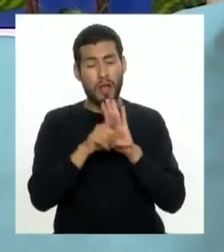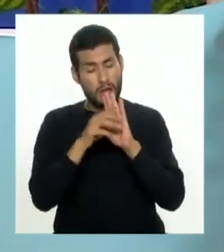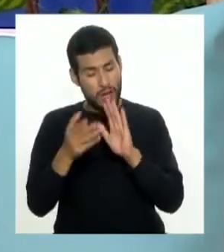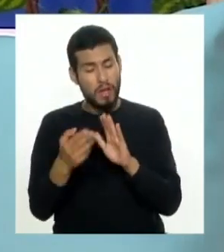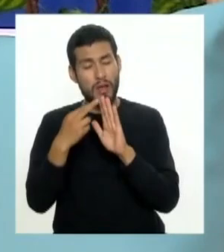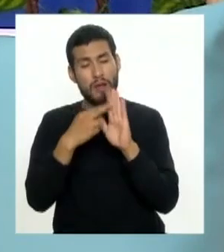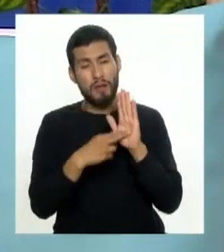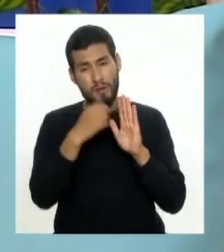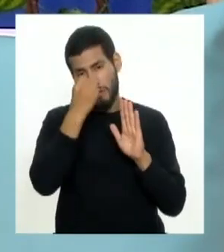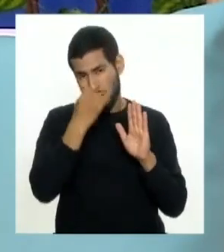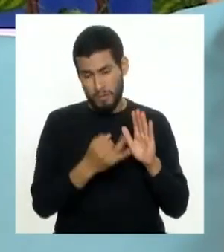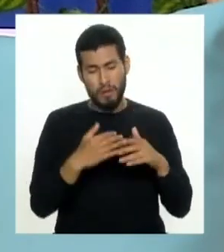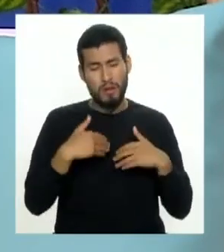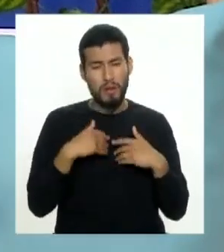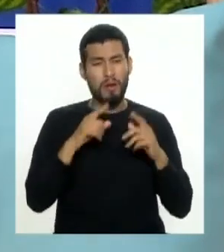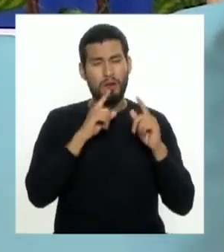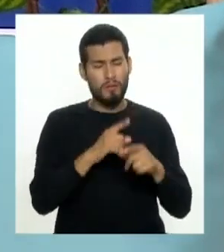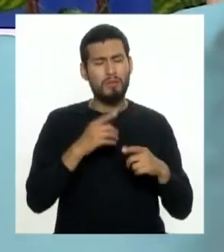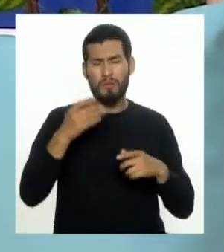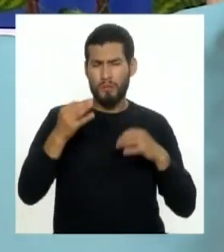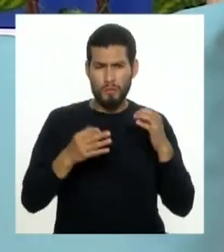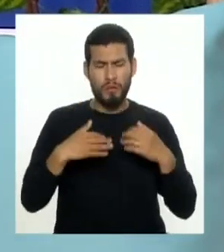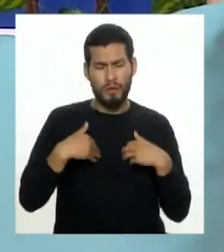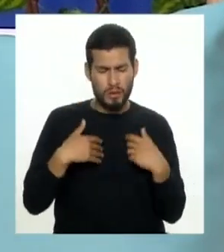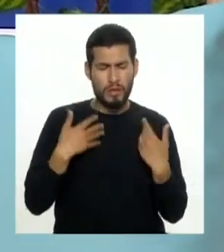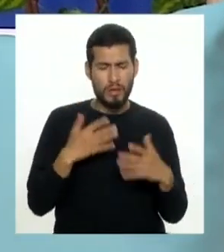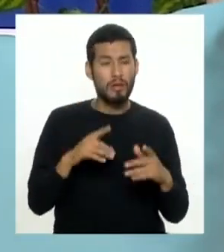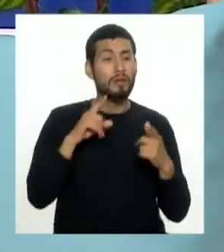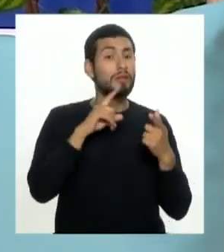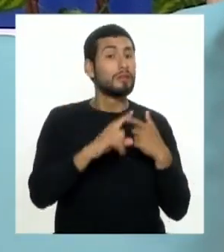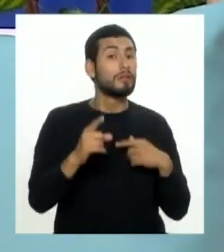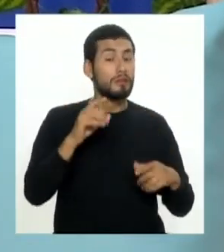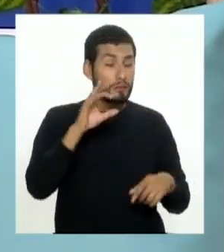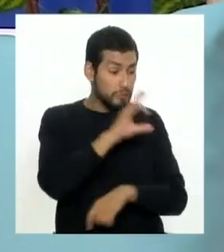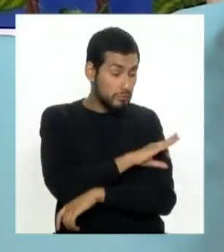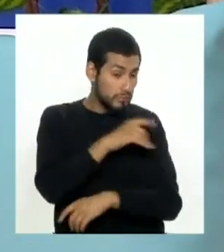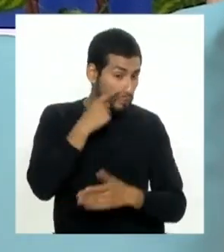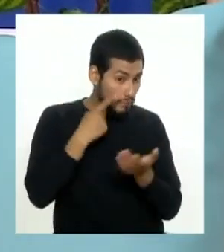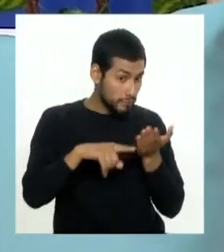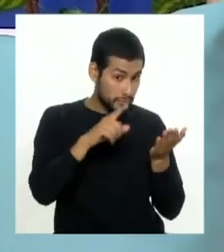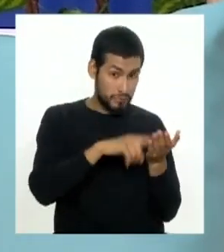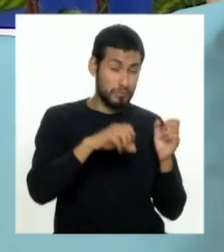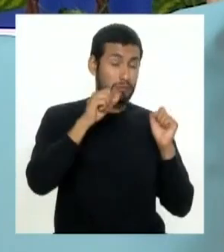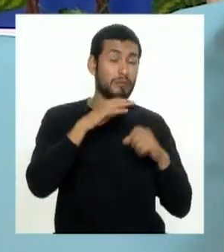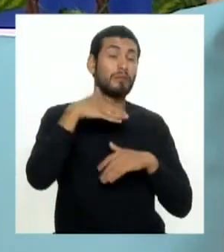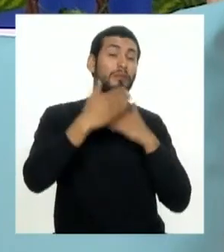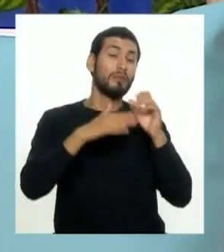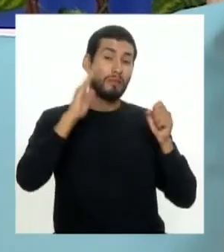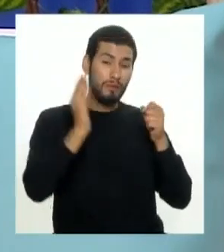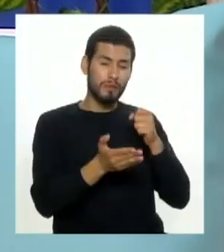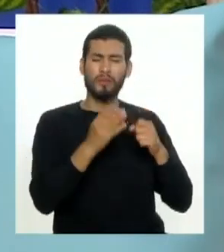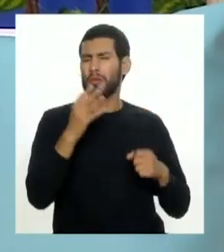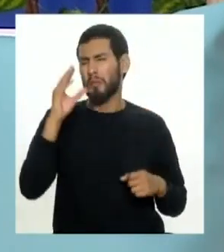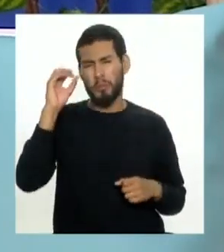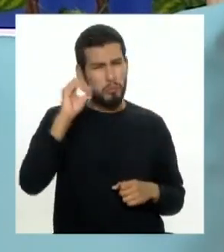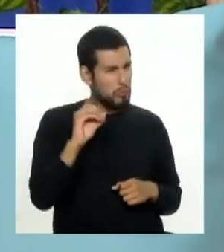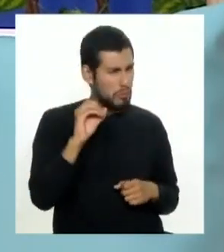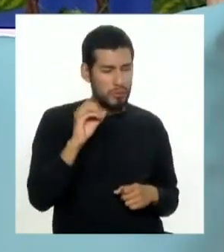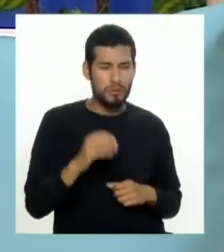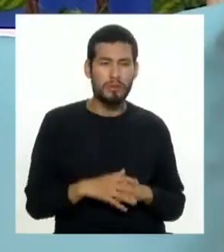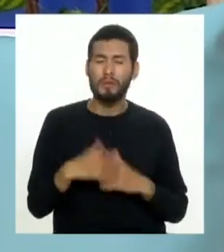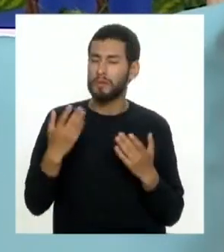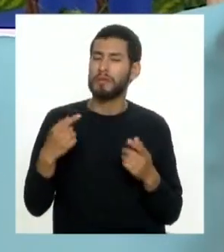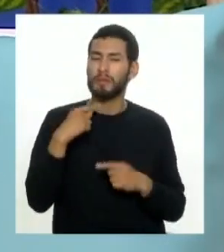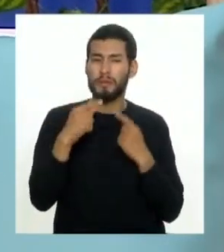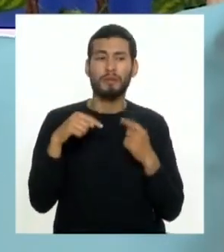reglamentos hay decretos supremos hay claro que hay todo eso pero la posibilidad de fiscalizar y eventualmente sancionar una empresa es nula o sea por ejemplo a